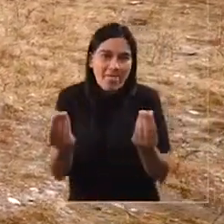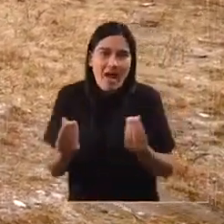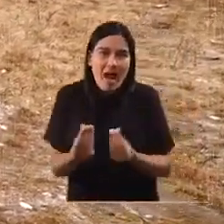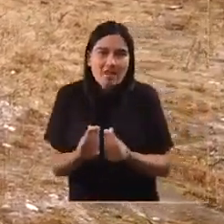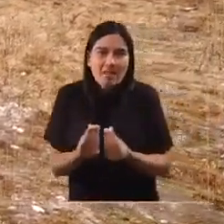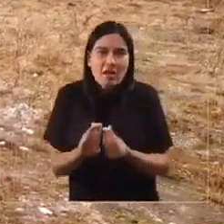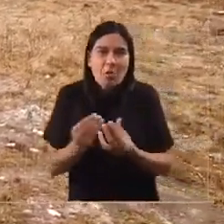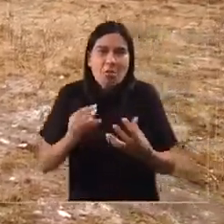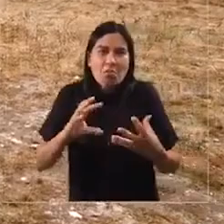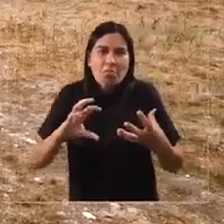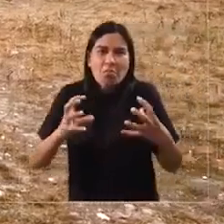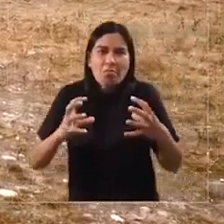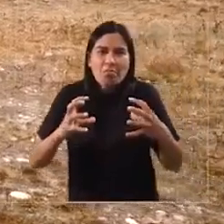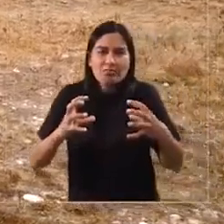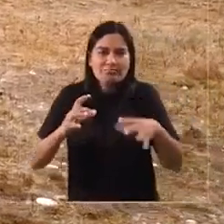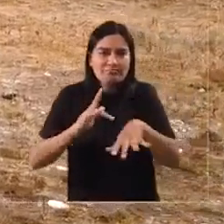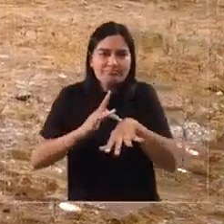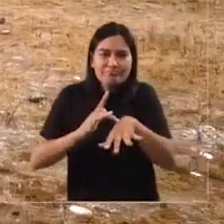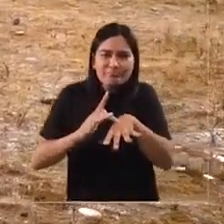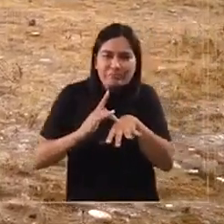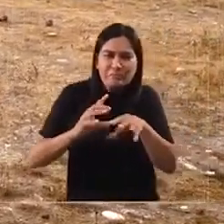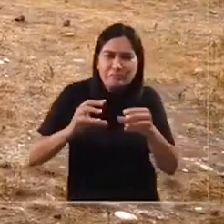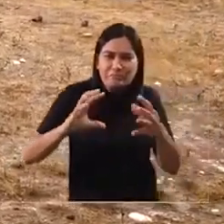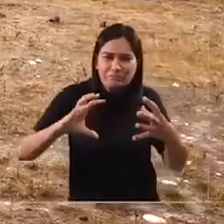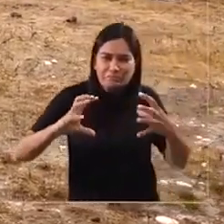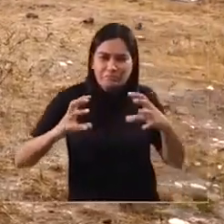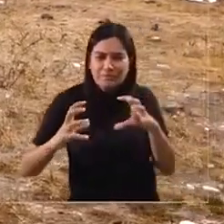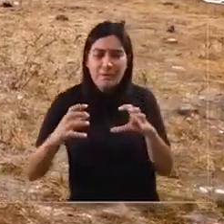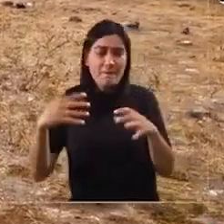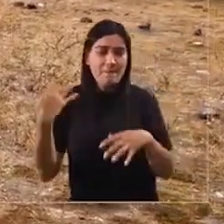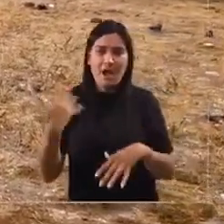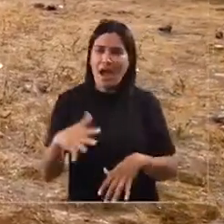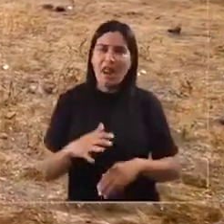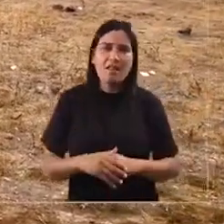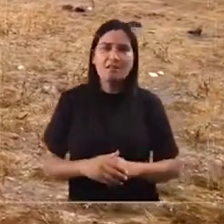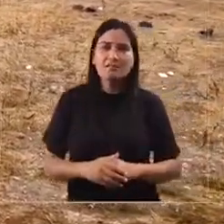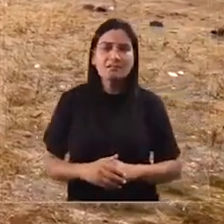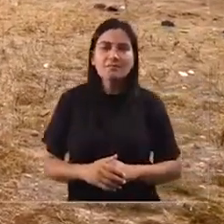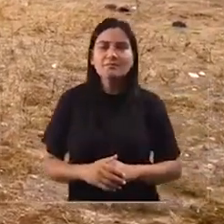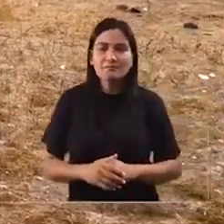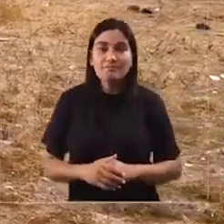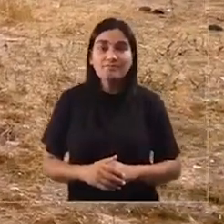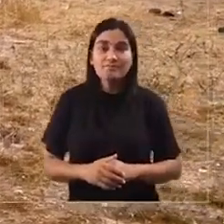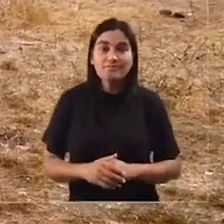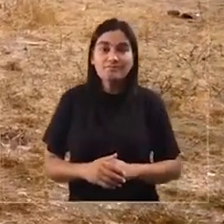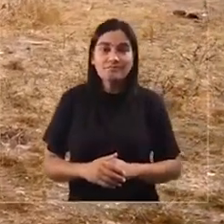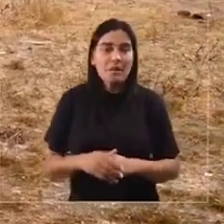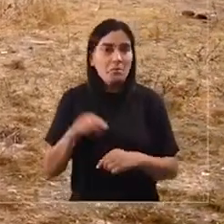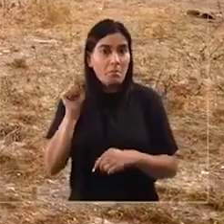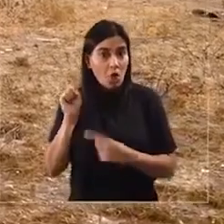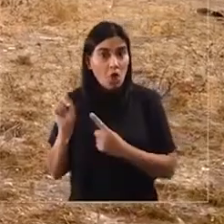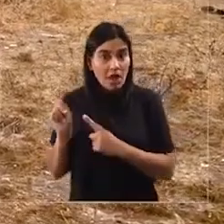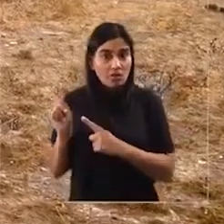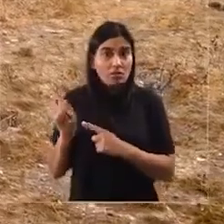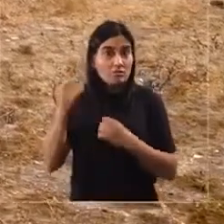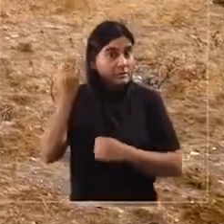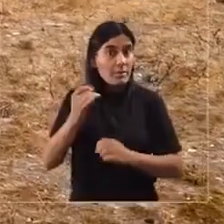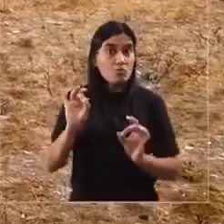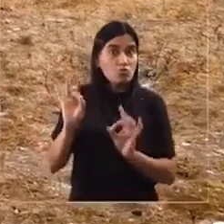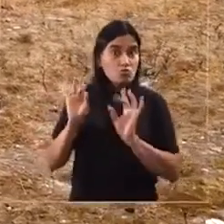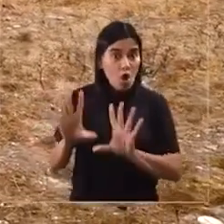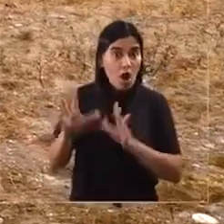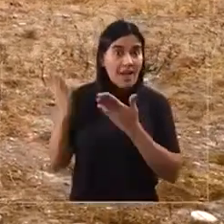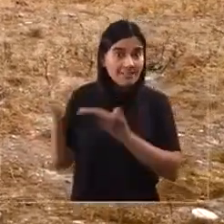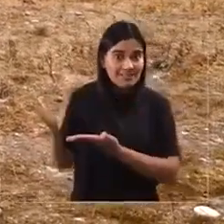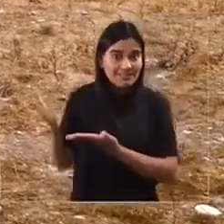descuidado. Lo hemos tratado súper mal. Bueno, pero esto no siempre fue así. Y les quiero contar un poco